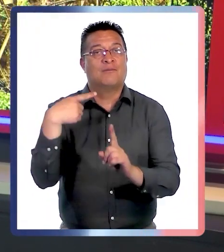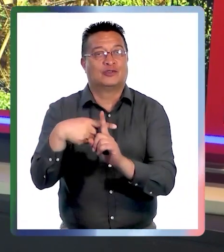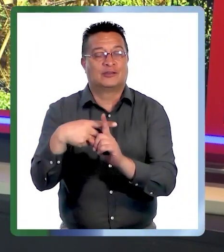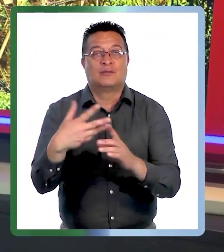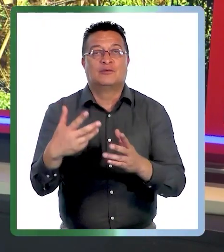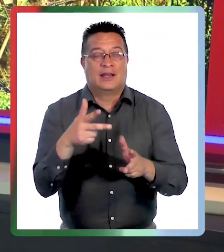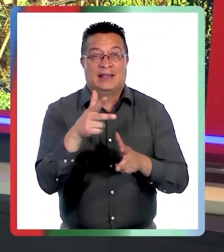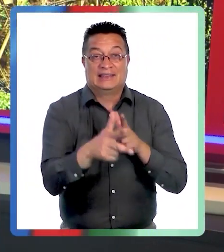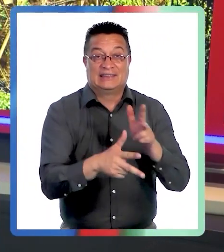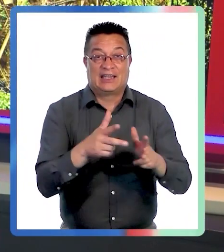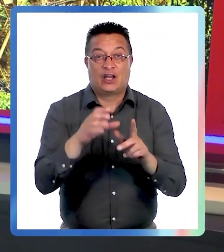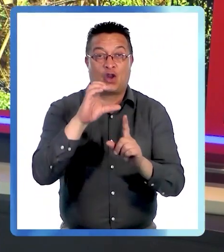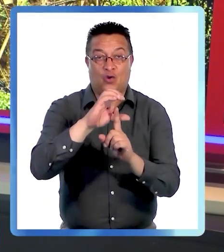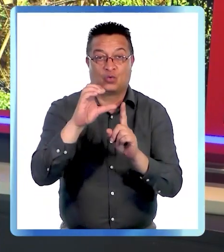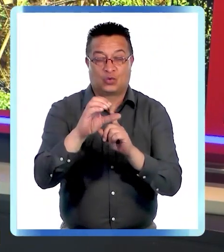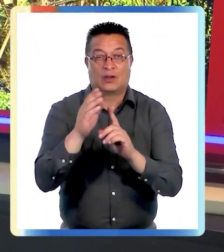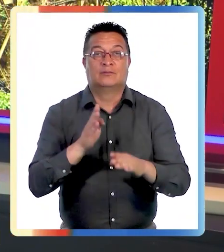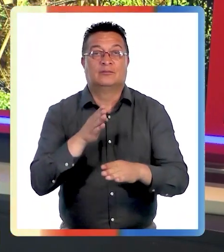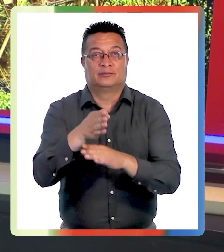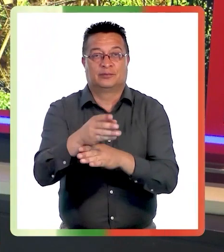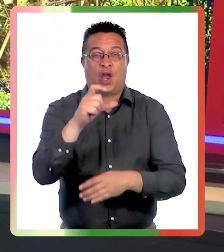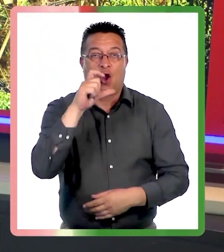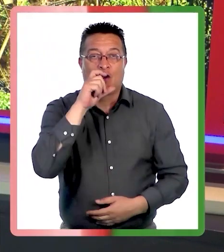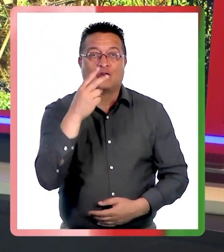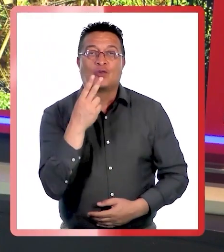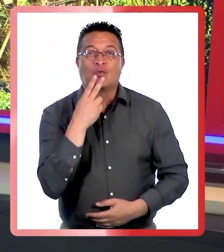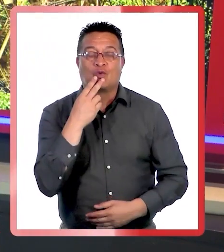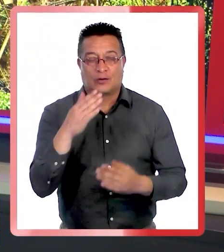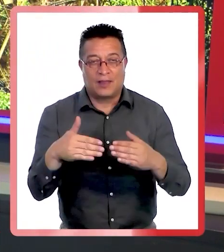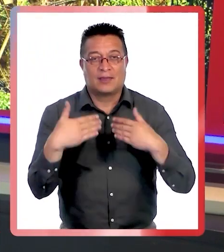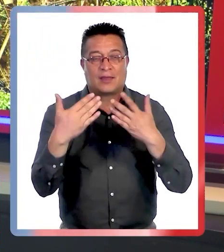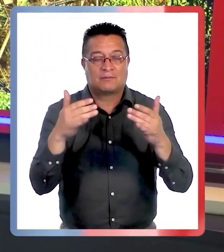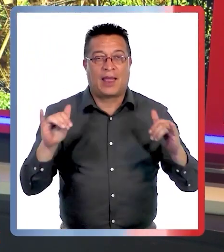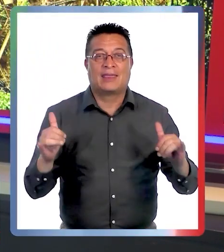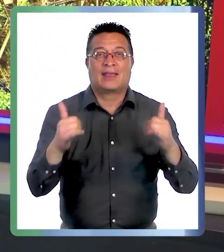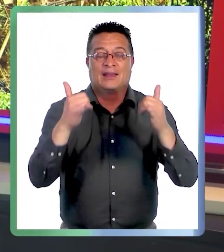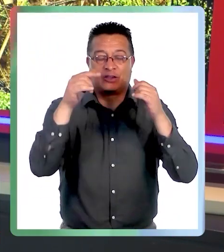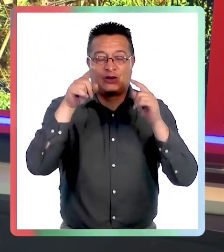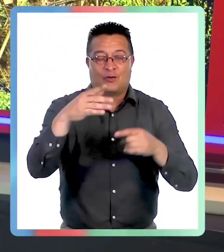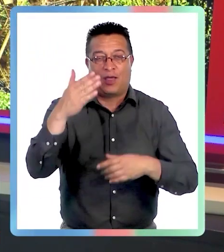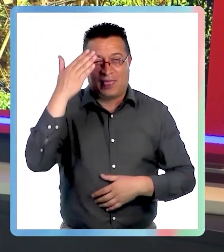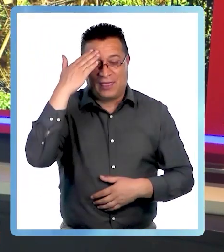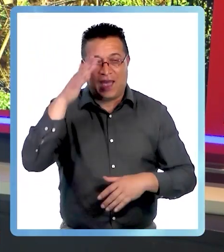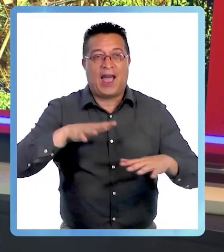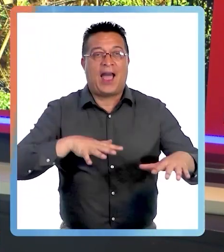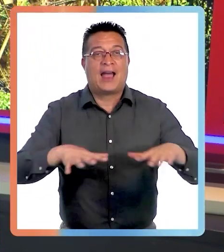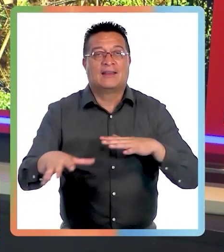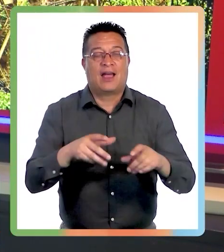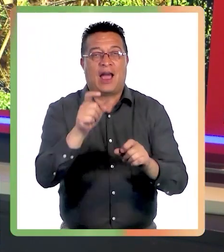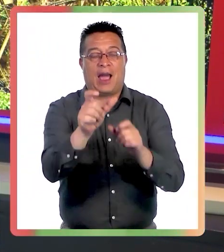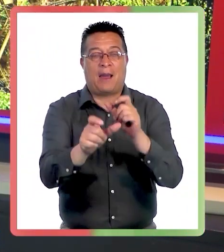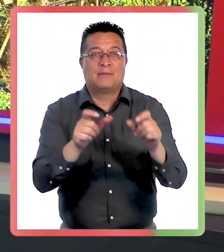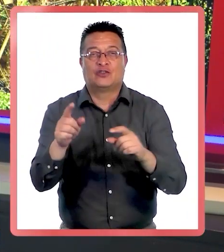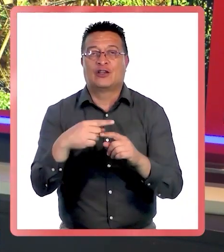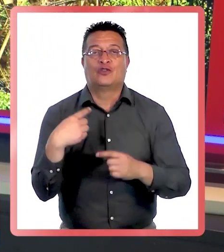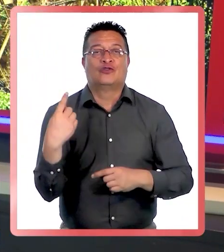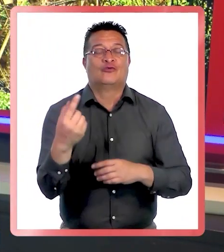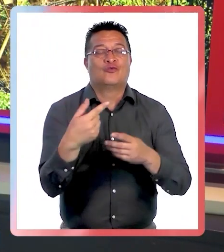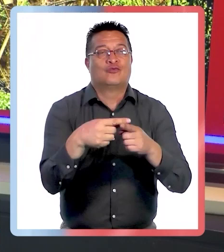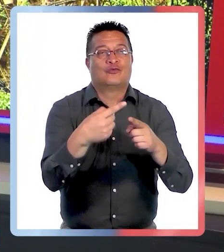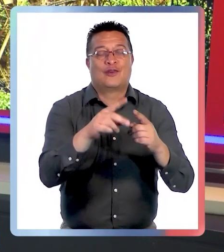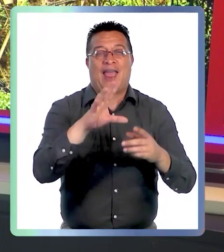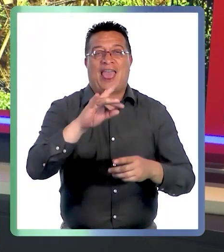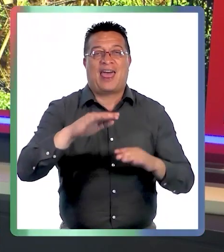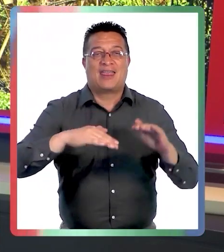noticias positivas porque los trenes culturales pasaron por Constitución entregando una entretenida jornada de actividades para personas de